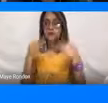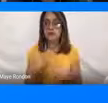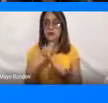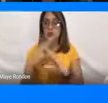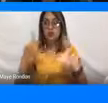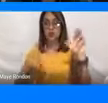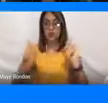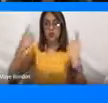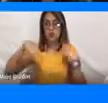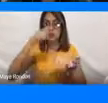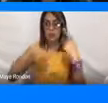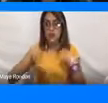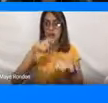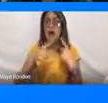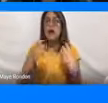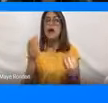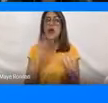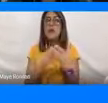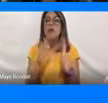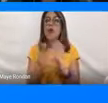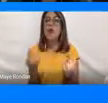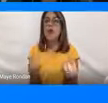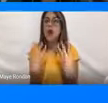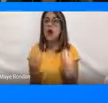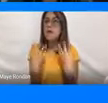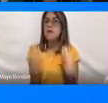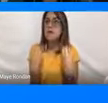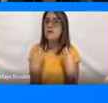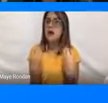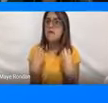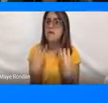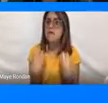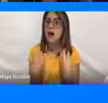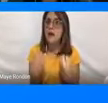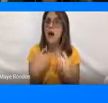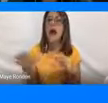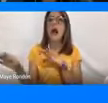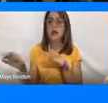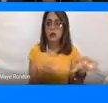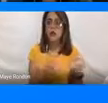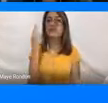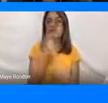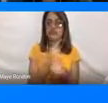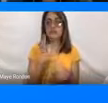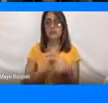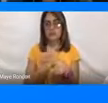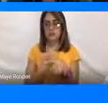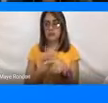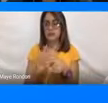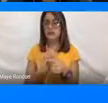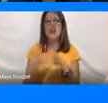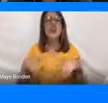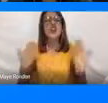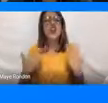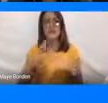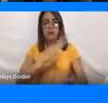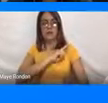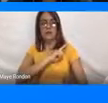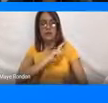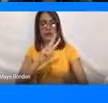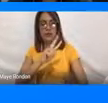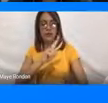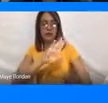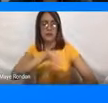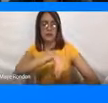turística alimentan las acciones que se desarrollan desde el Viceministerio de